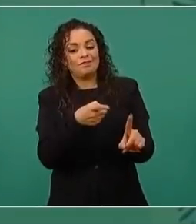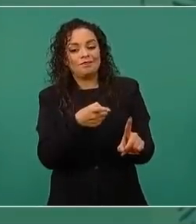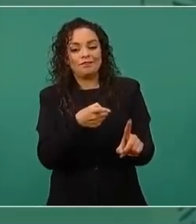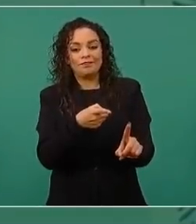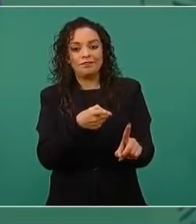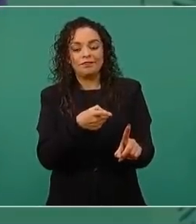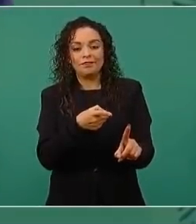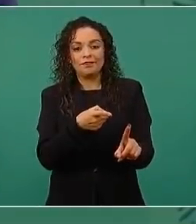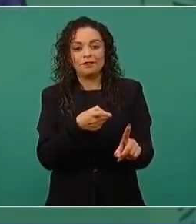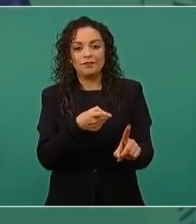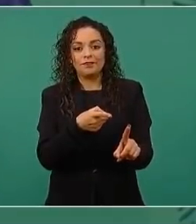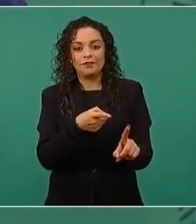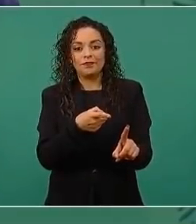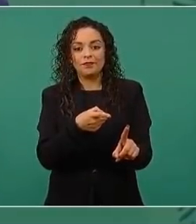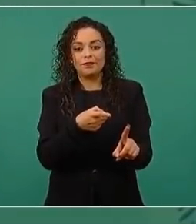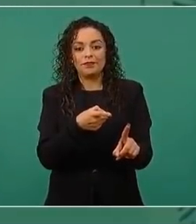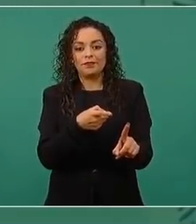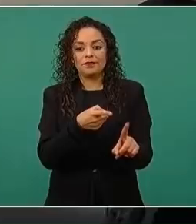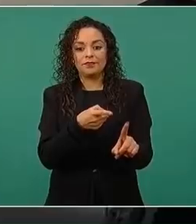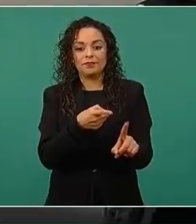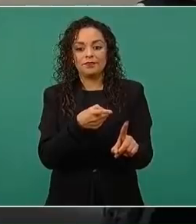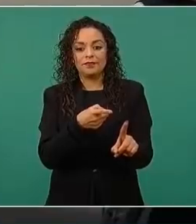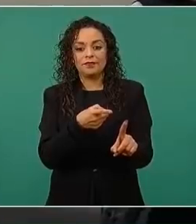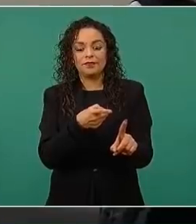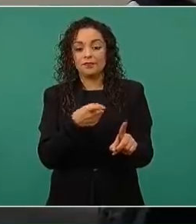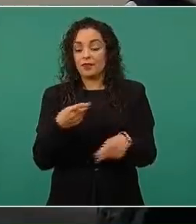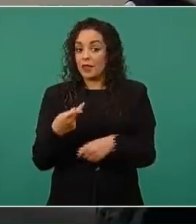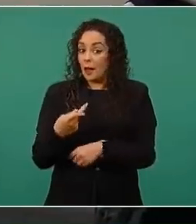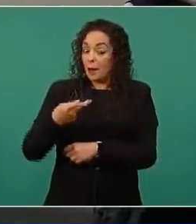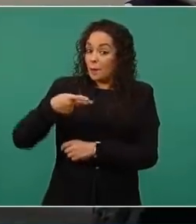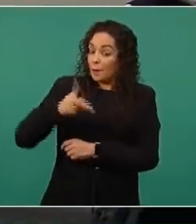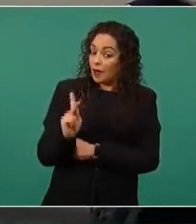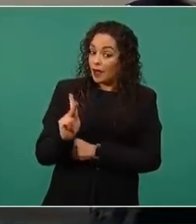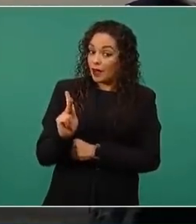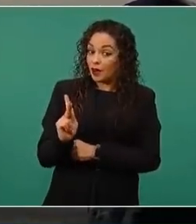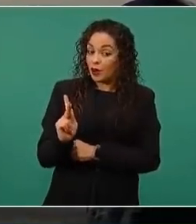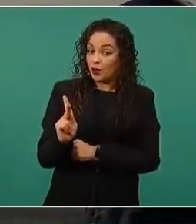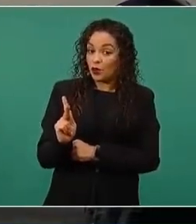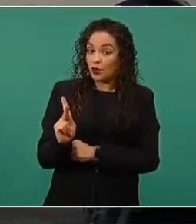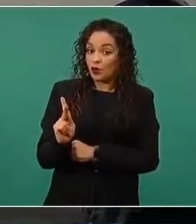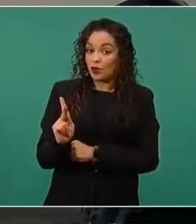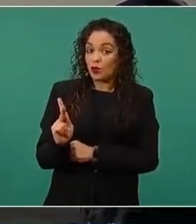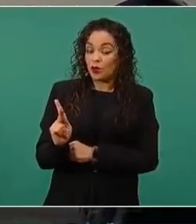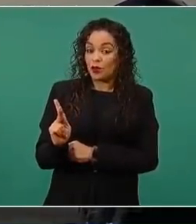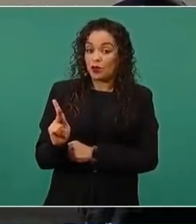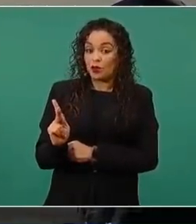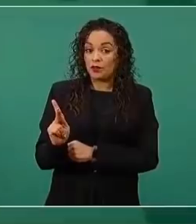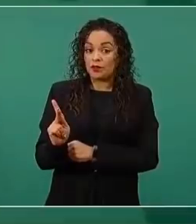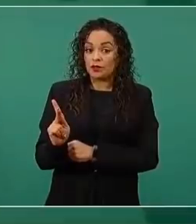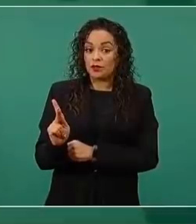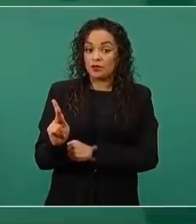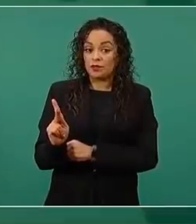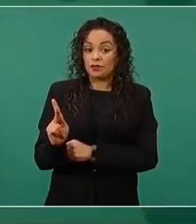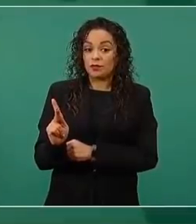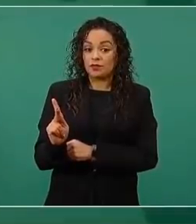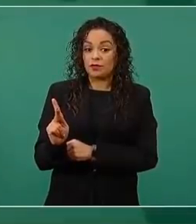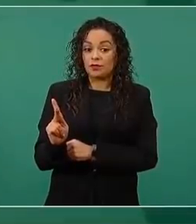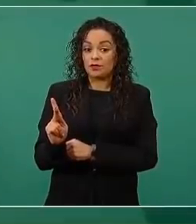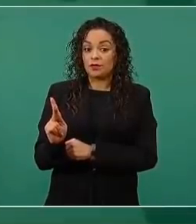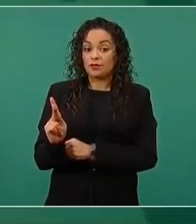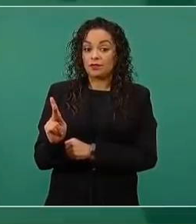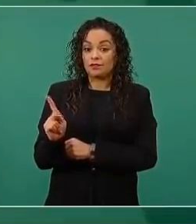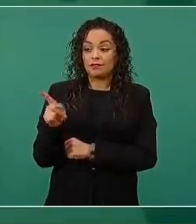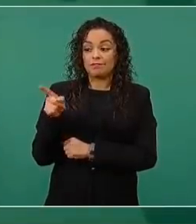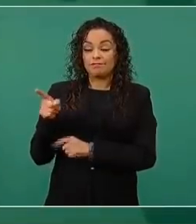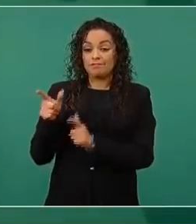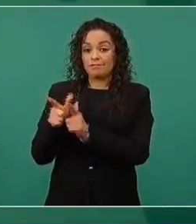el PAN